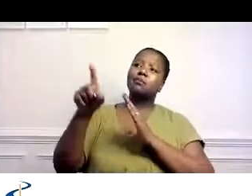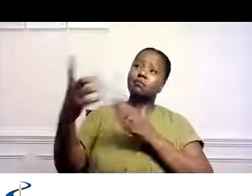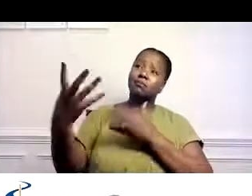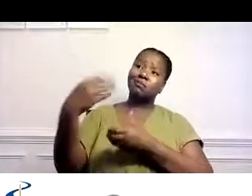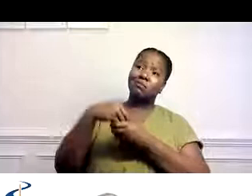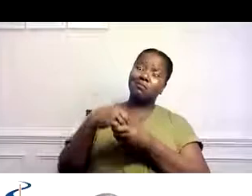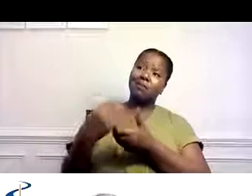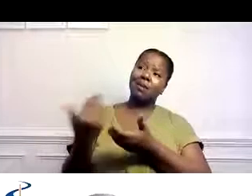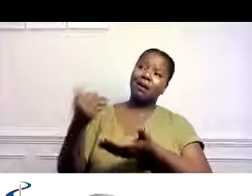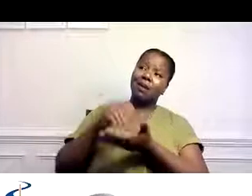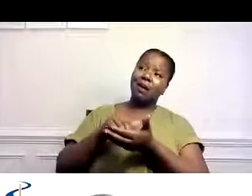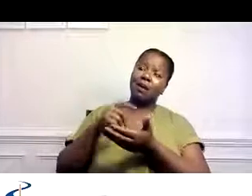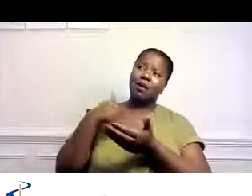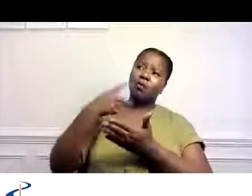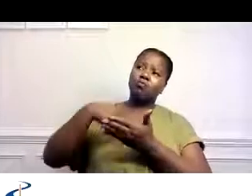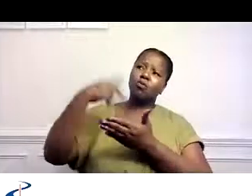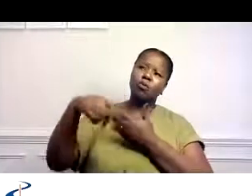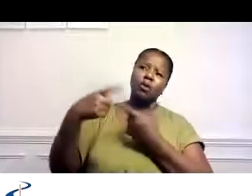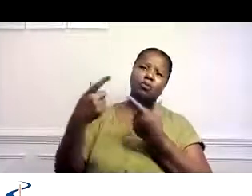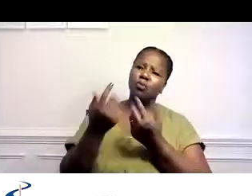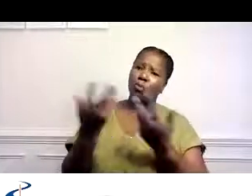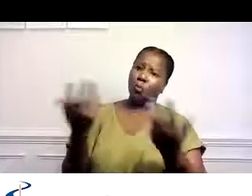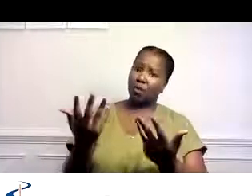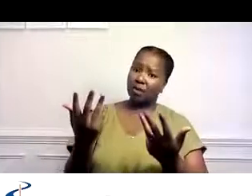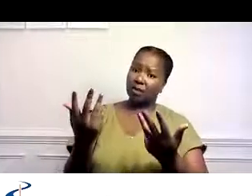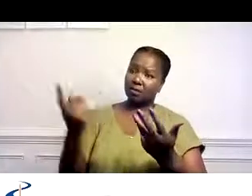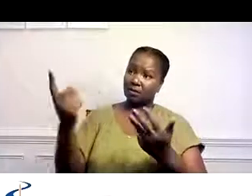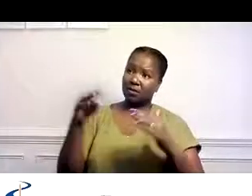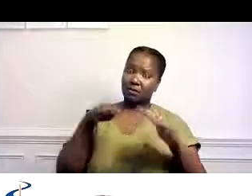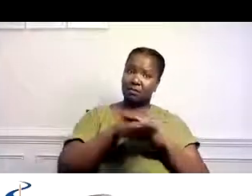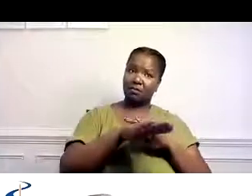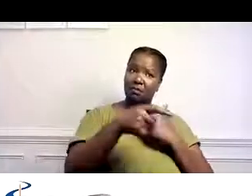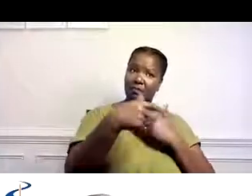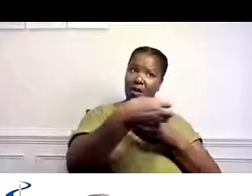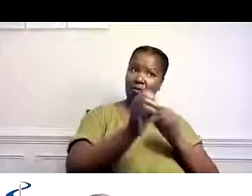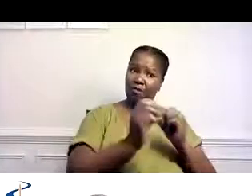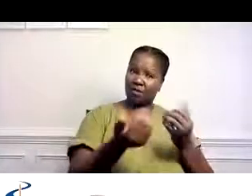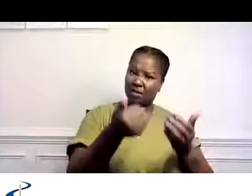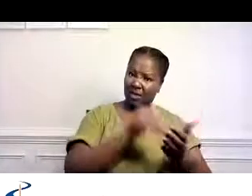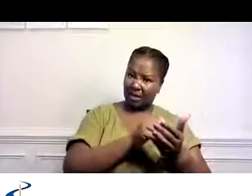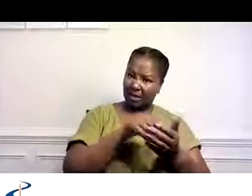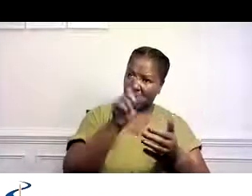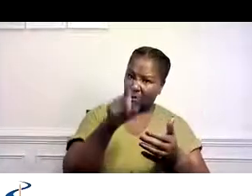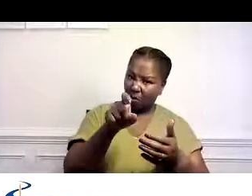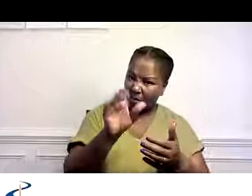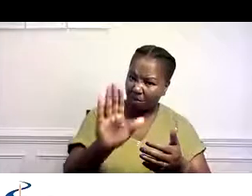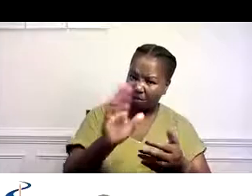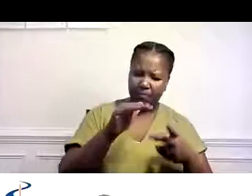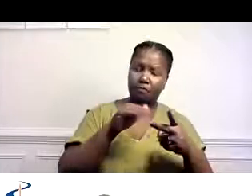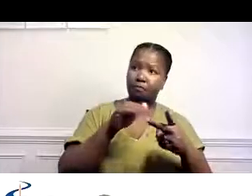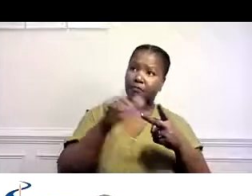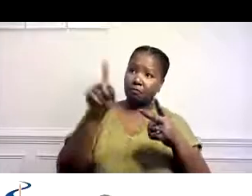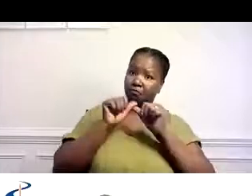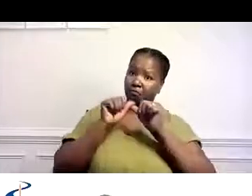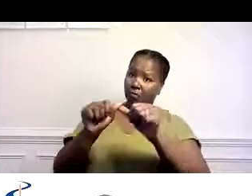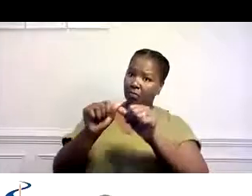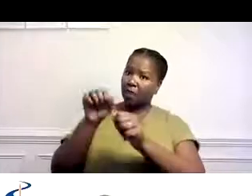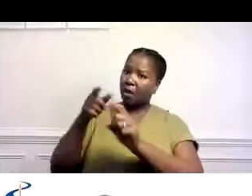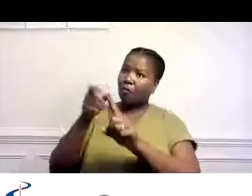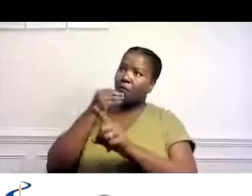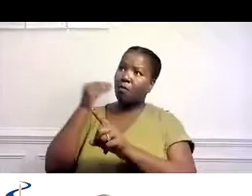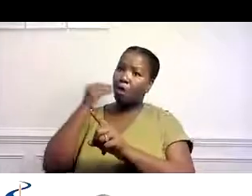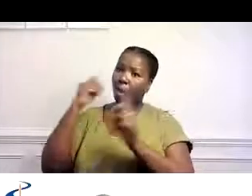pidiéndole o preguntándole a los clientes qué es lo que quieren hacer para reintegrarse. Quieren regresar a tener apoyo en